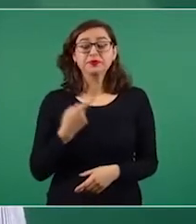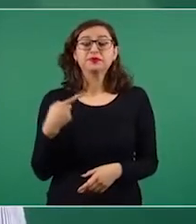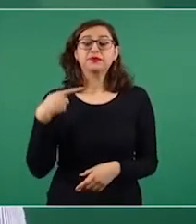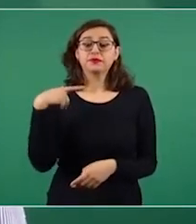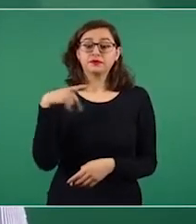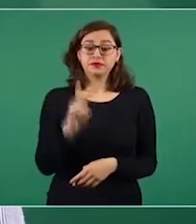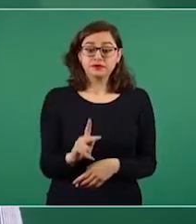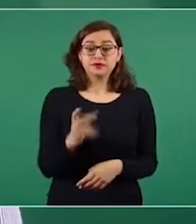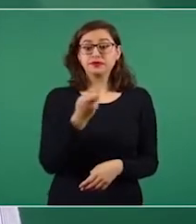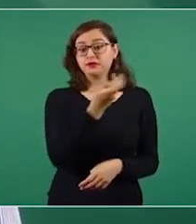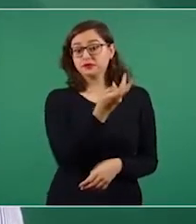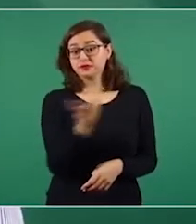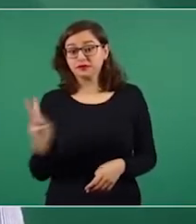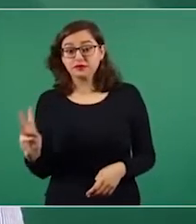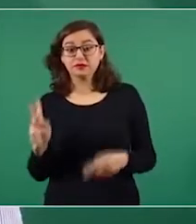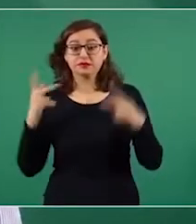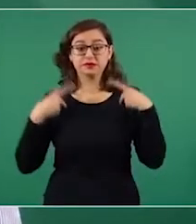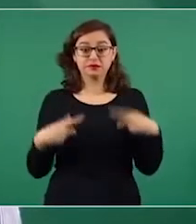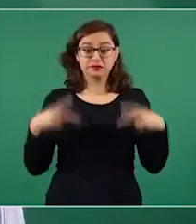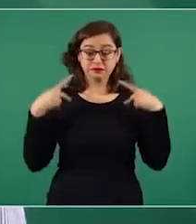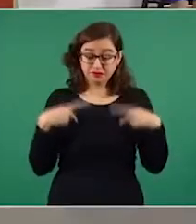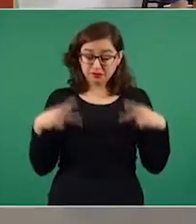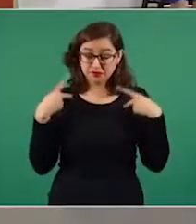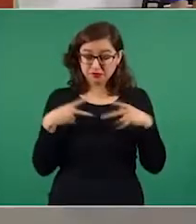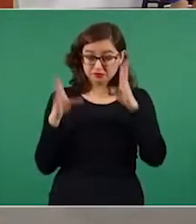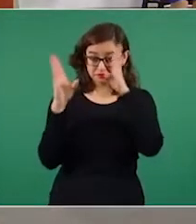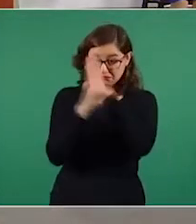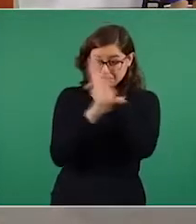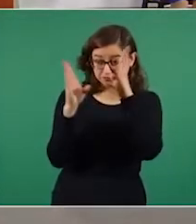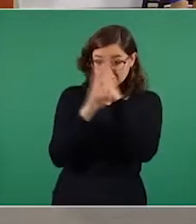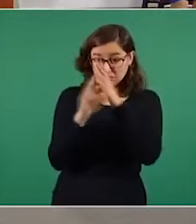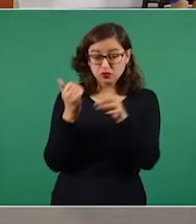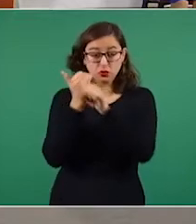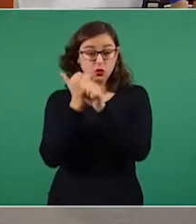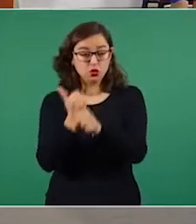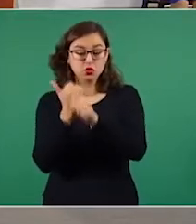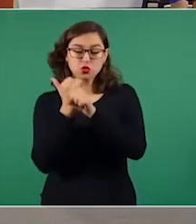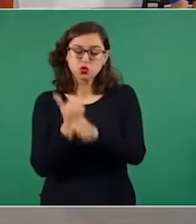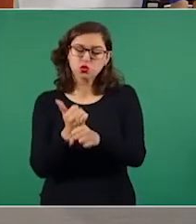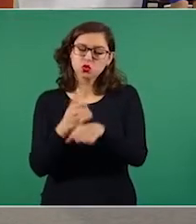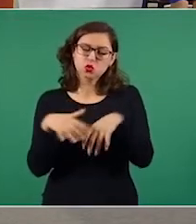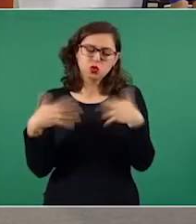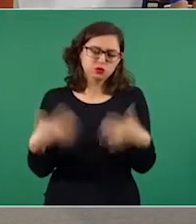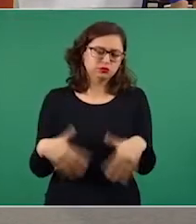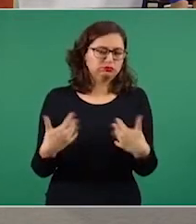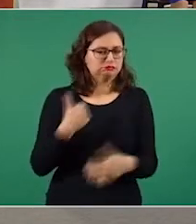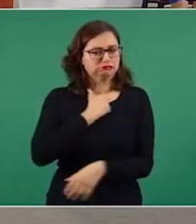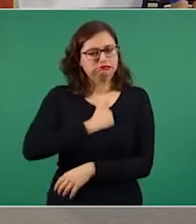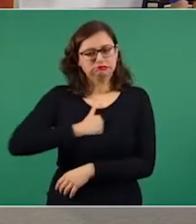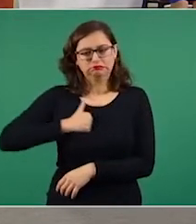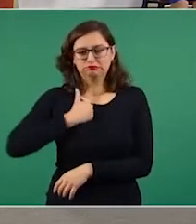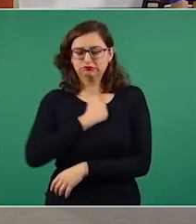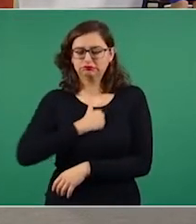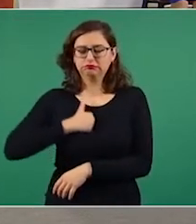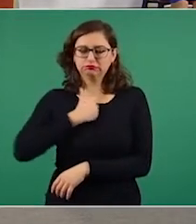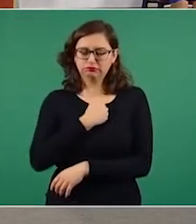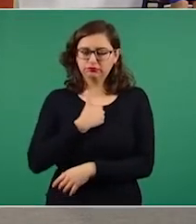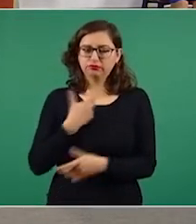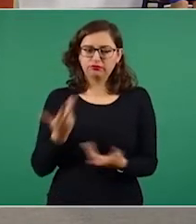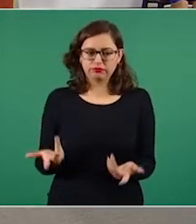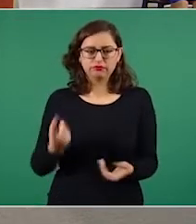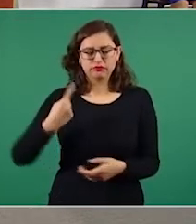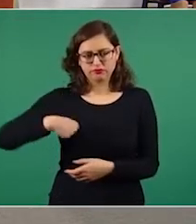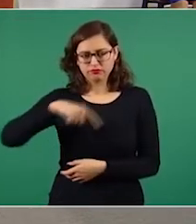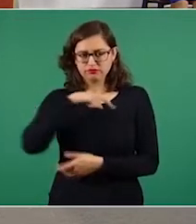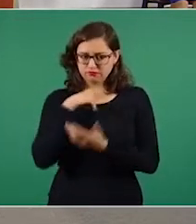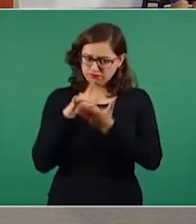han sido vigilados mediante de Pegasus o cualquier otra forma elemental o sofisticada, lo cual incluye